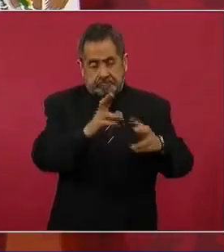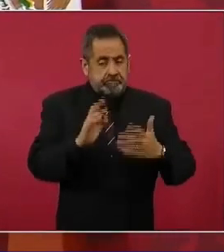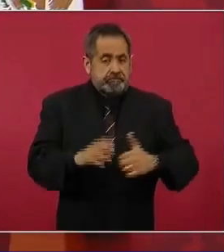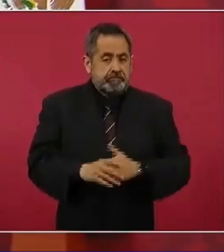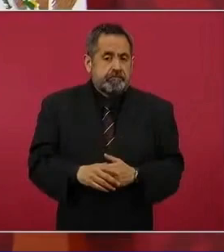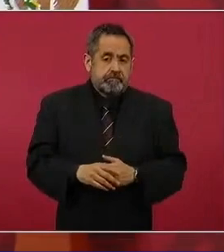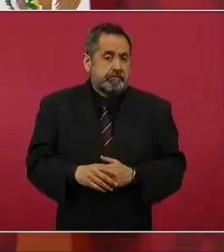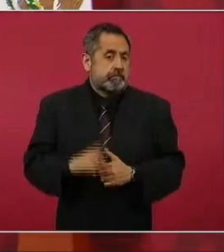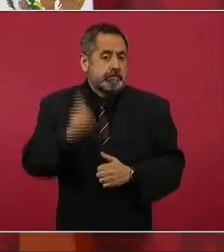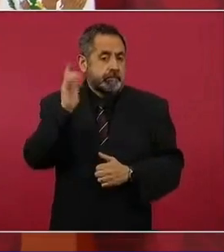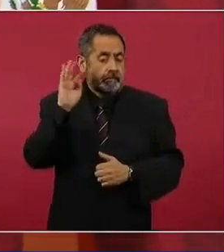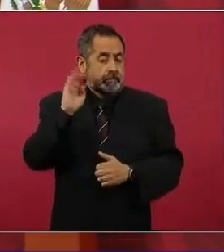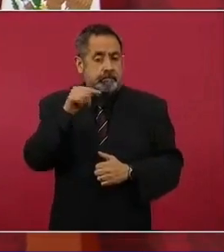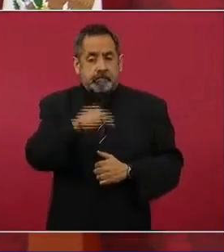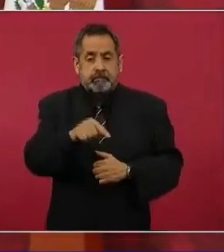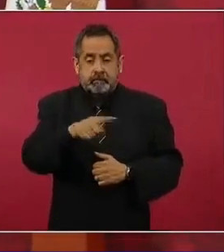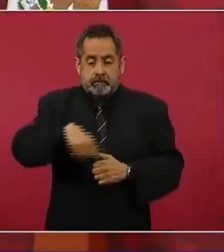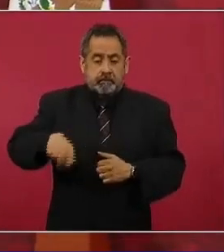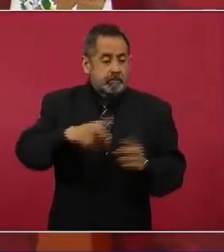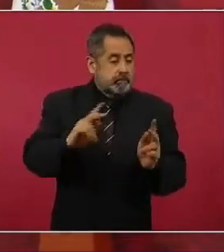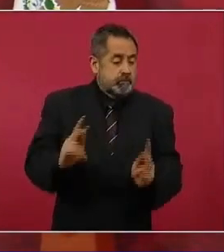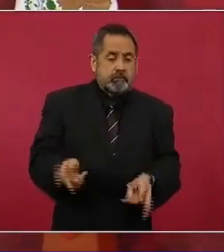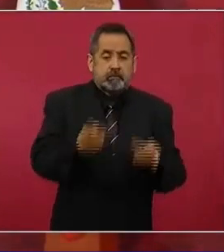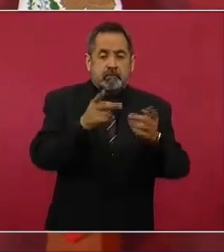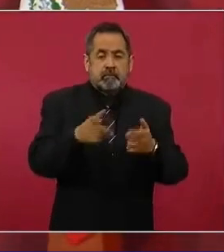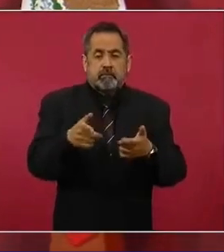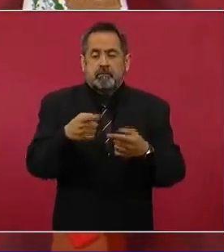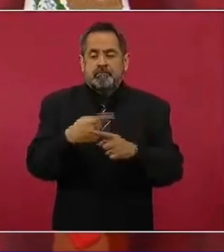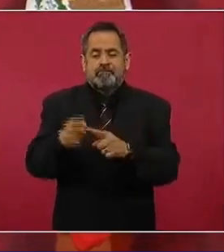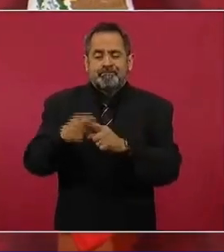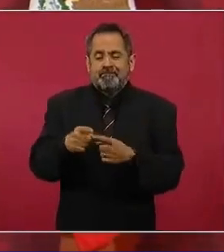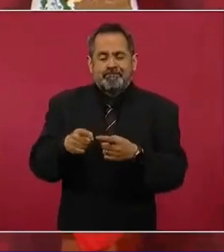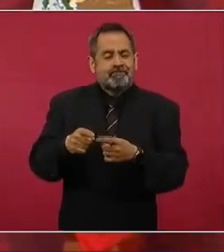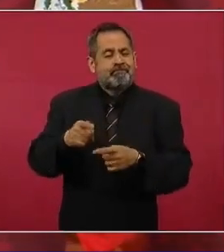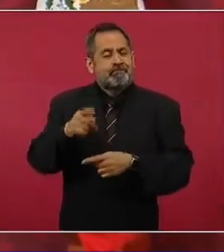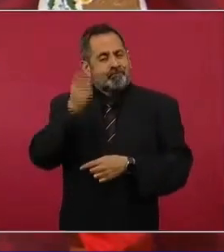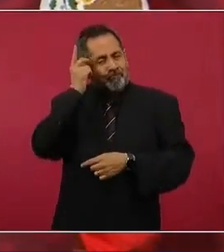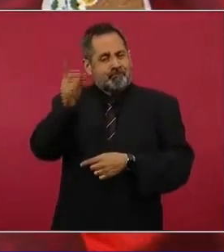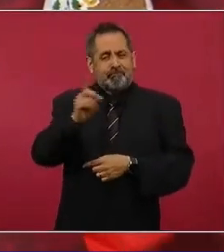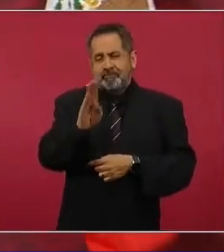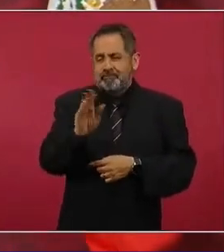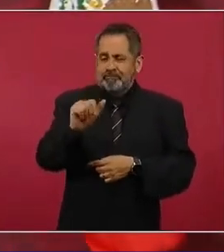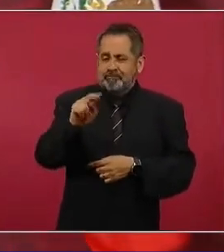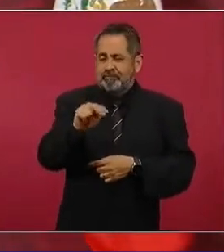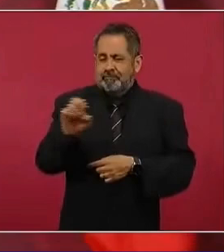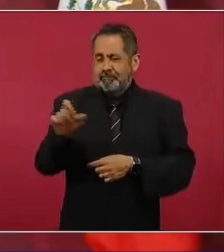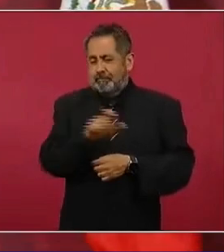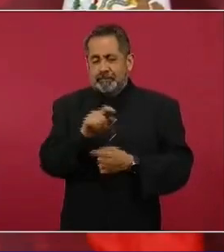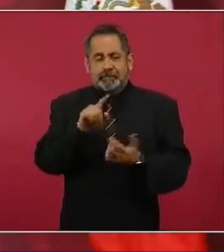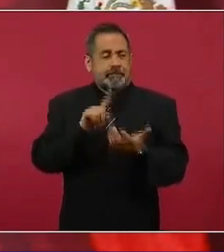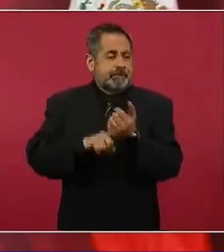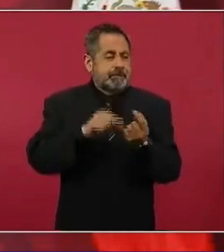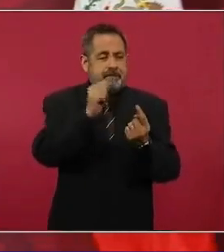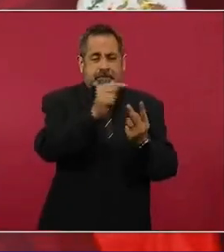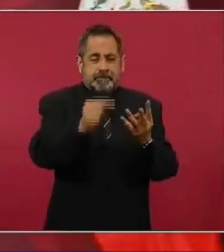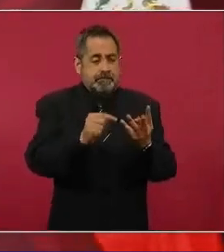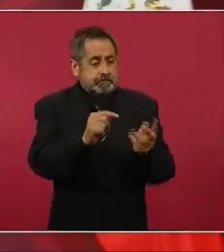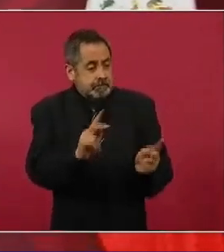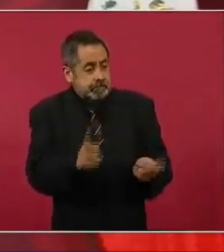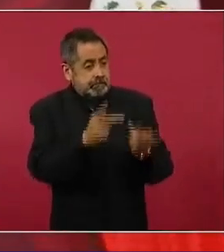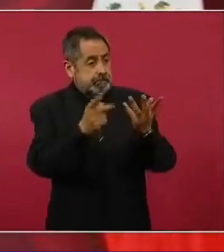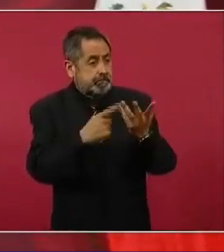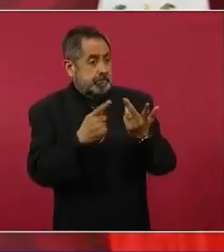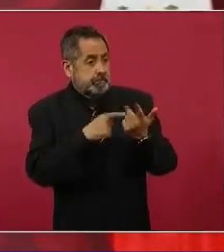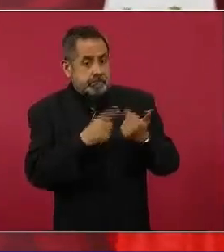que esta intención de venta de parte de sus activos y de sus actividades, incluso tenemos entendido de la